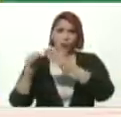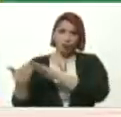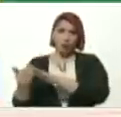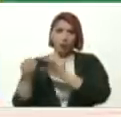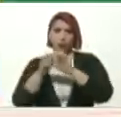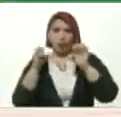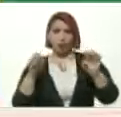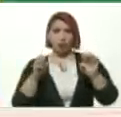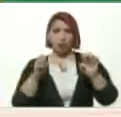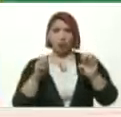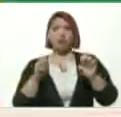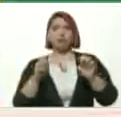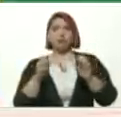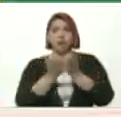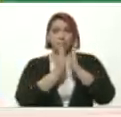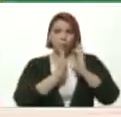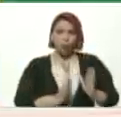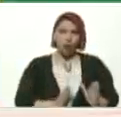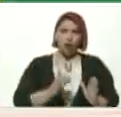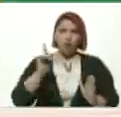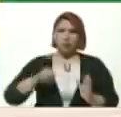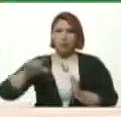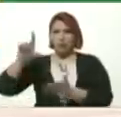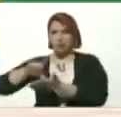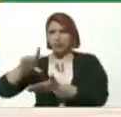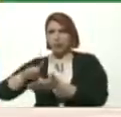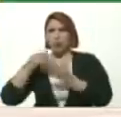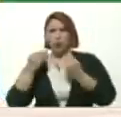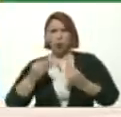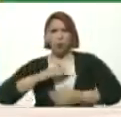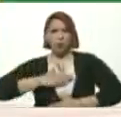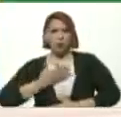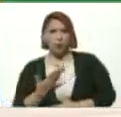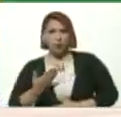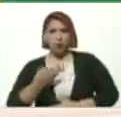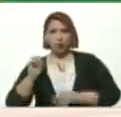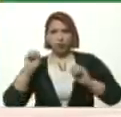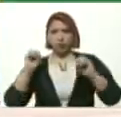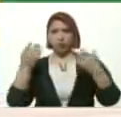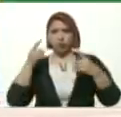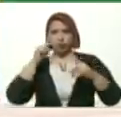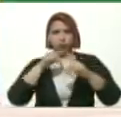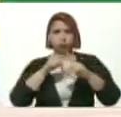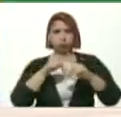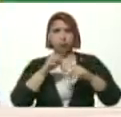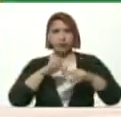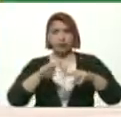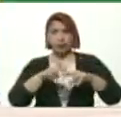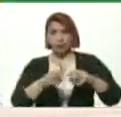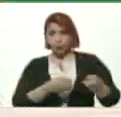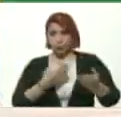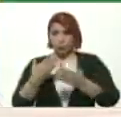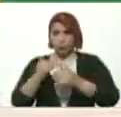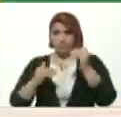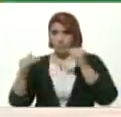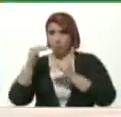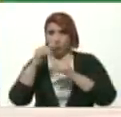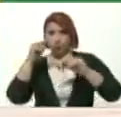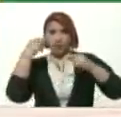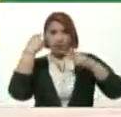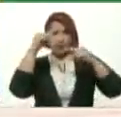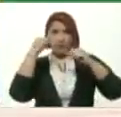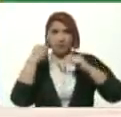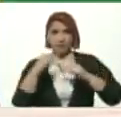Primaria Y la educación Secundaria Y cómo se podía Y Lograr Llevar al niño Al máximo nivel